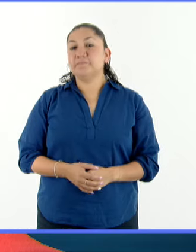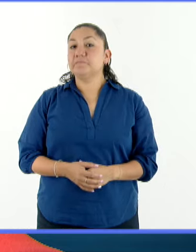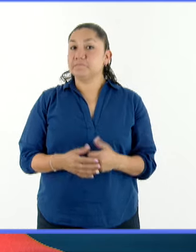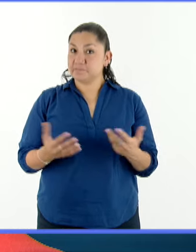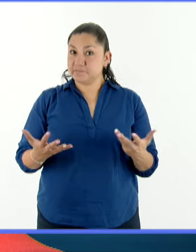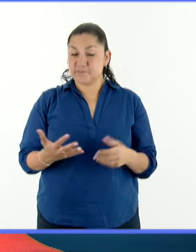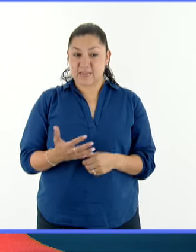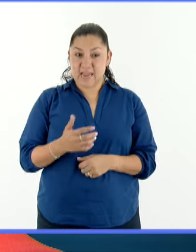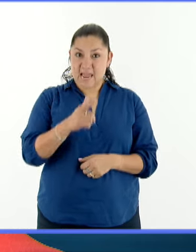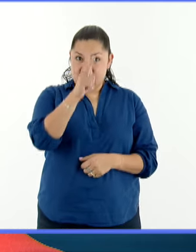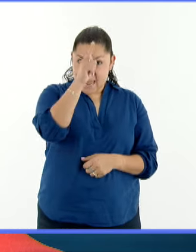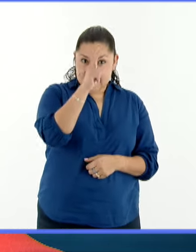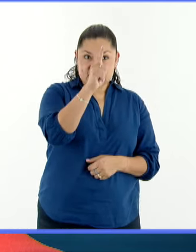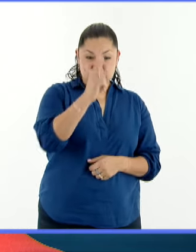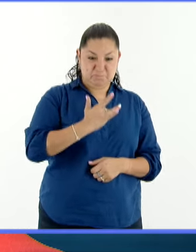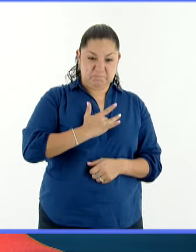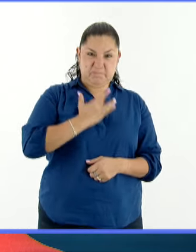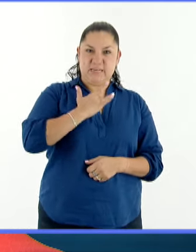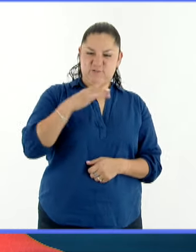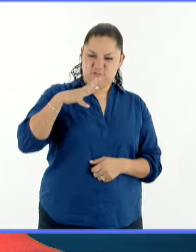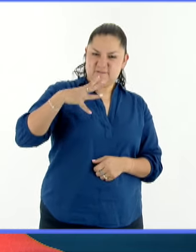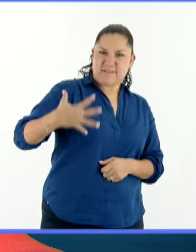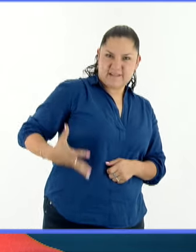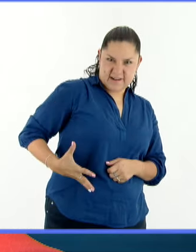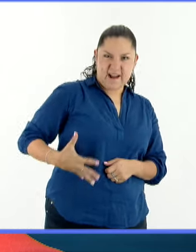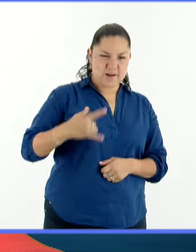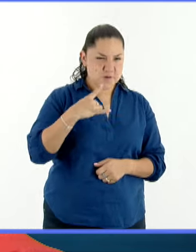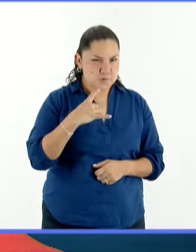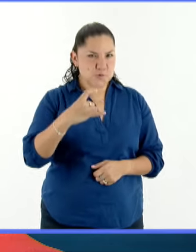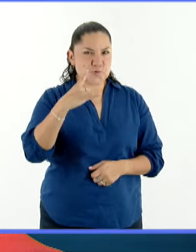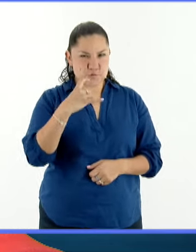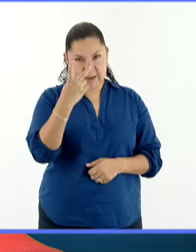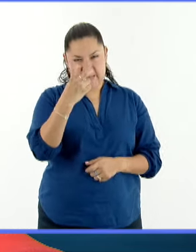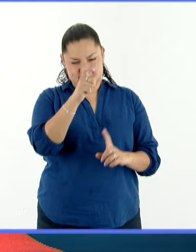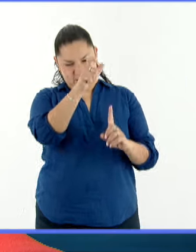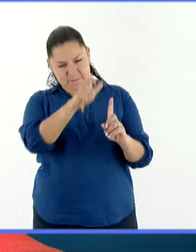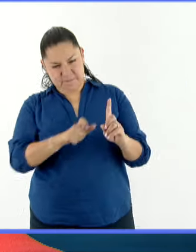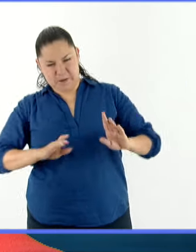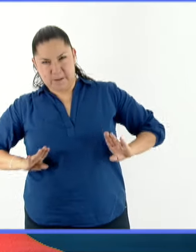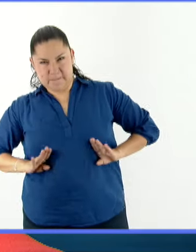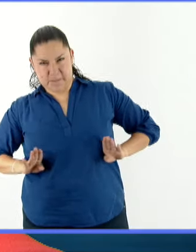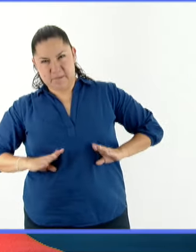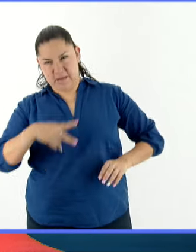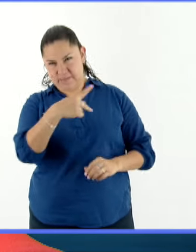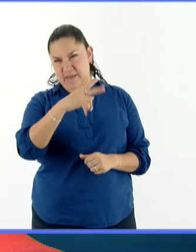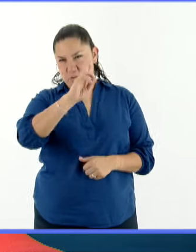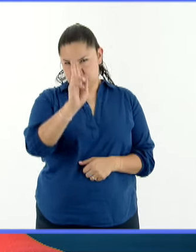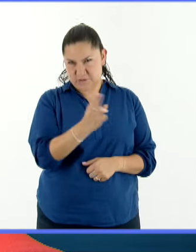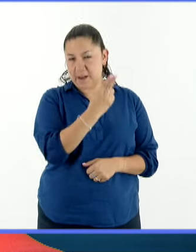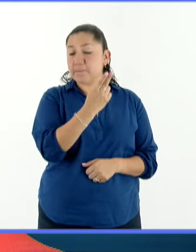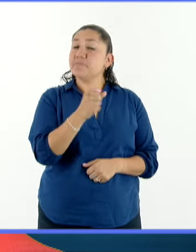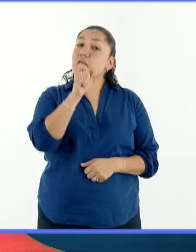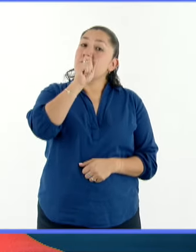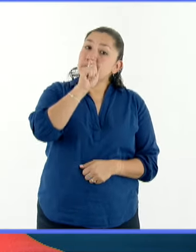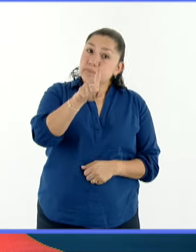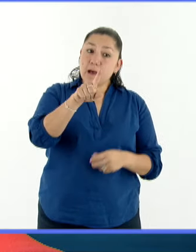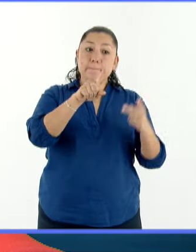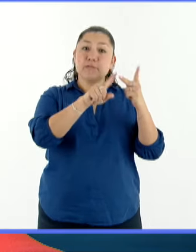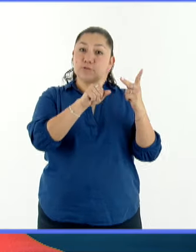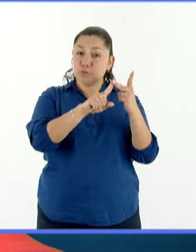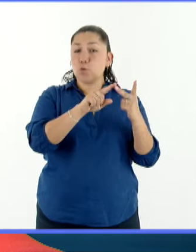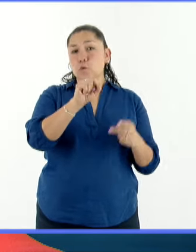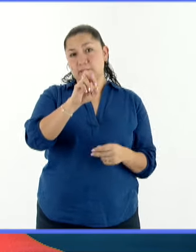Espíritu y Garra es lo que define a cada uno de los atletas universitarios. Y en esta tarde de estrenos vamos con la serie de nuestra biodiversidad